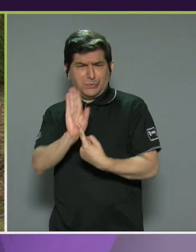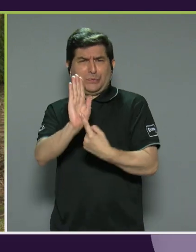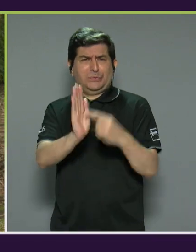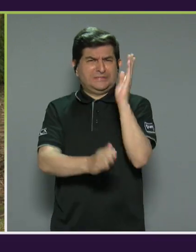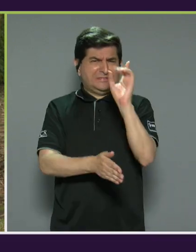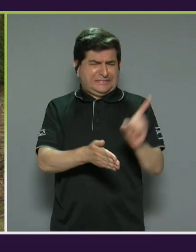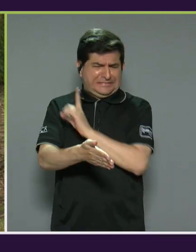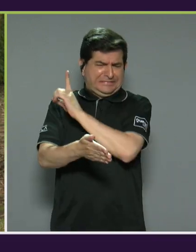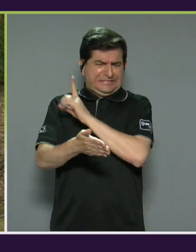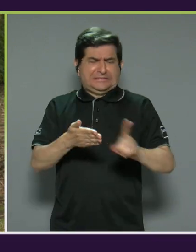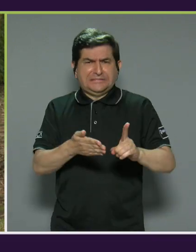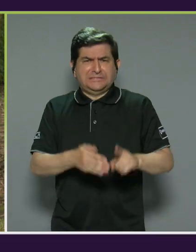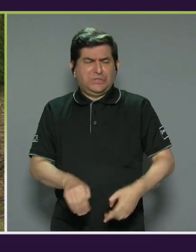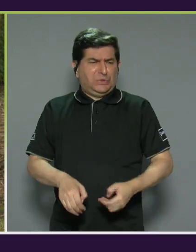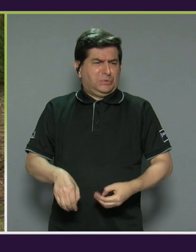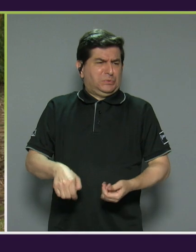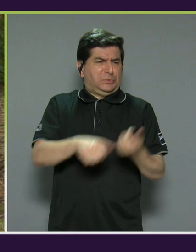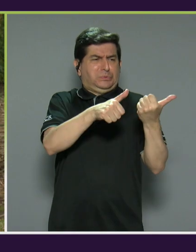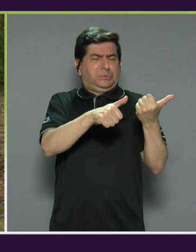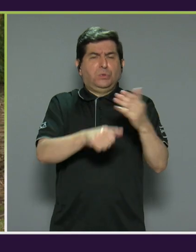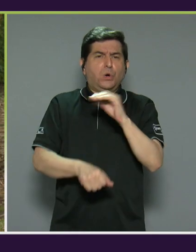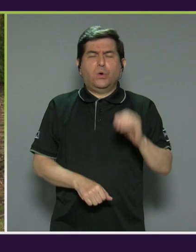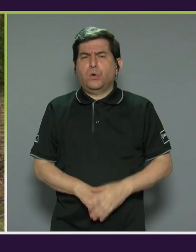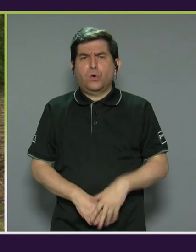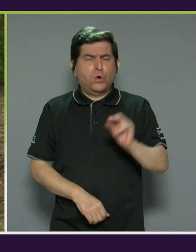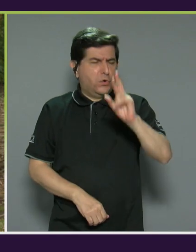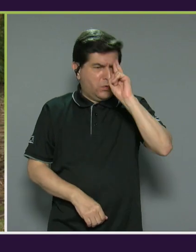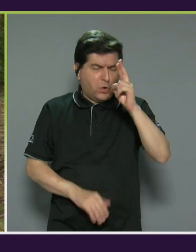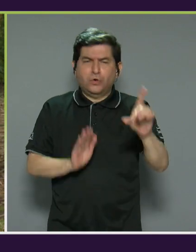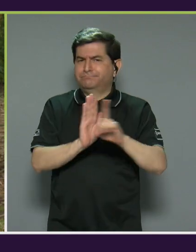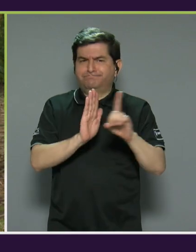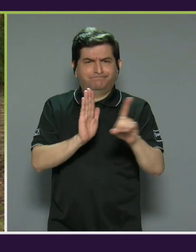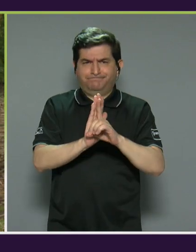discriminación, exclusión y a la privación de sus derechos.